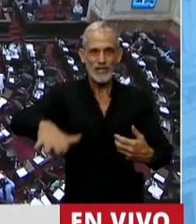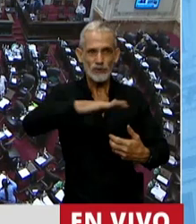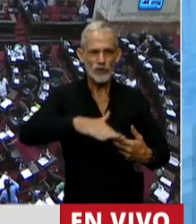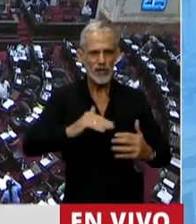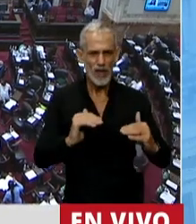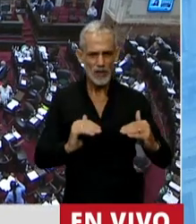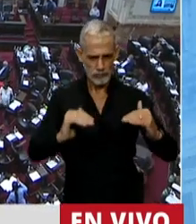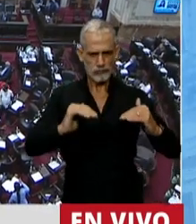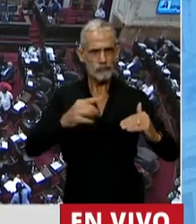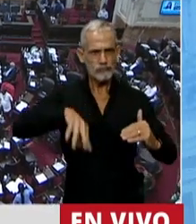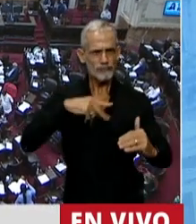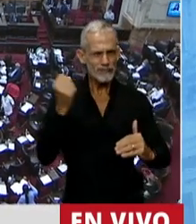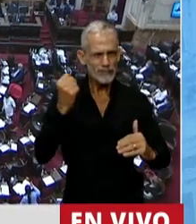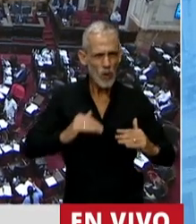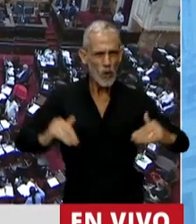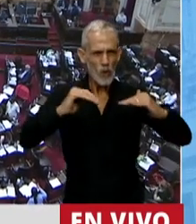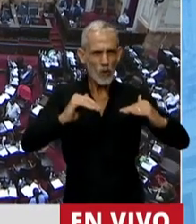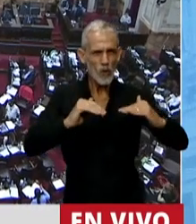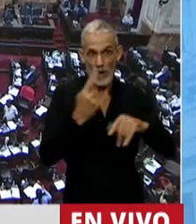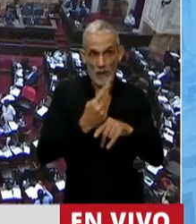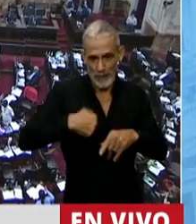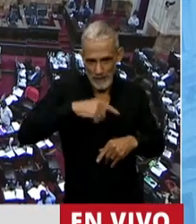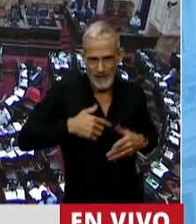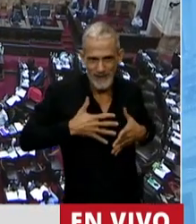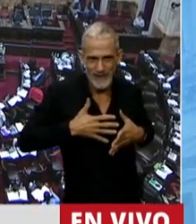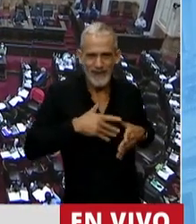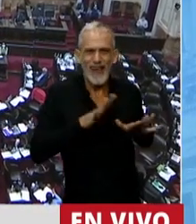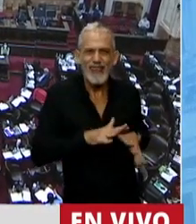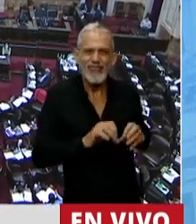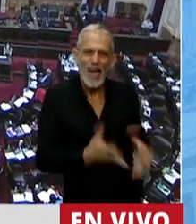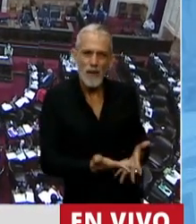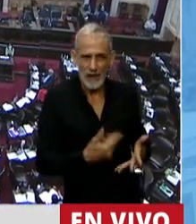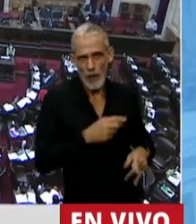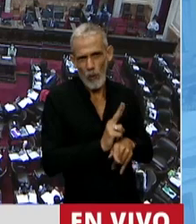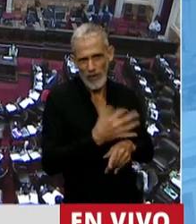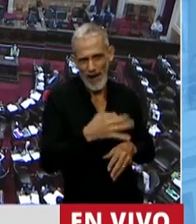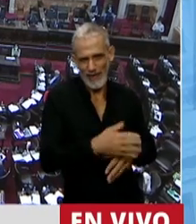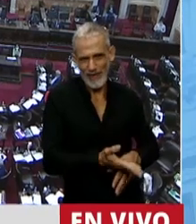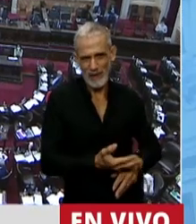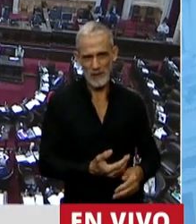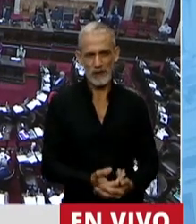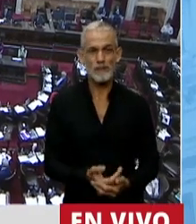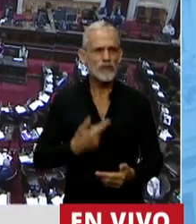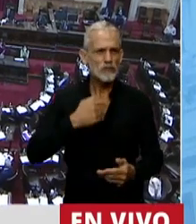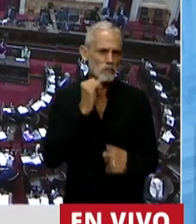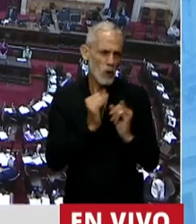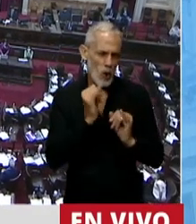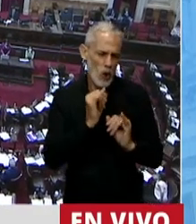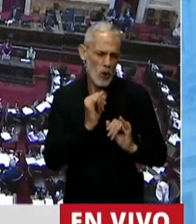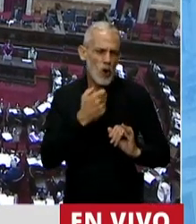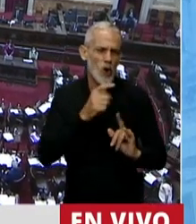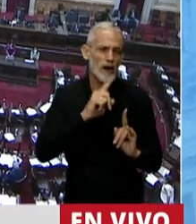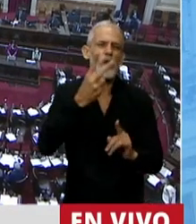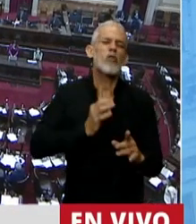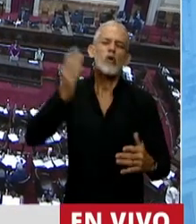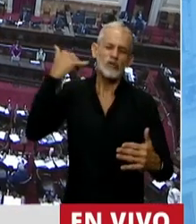justa que nosotros buscamos, cuidemos primero a los indefensos, a los más débiles. No quería contarlo, pero ya lo hice hace